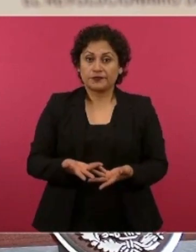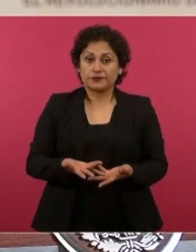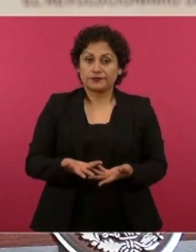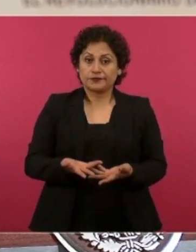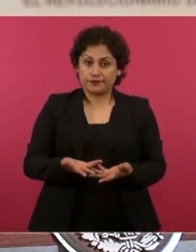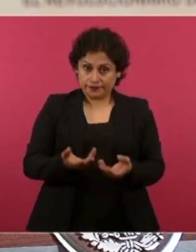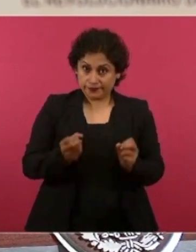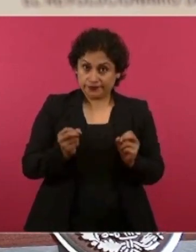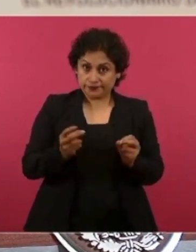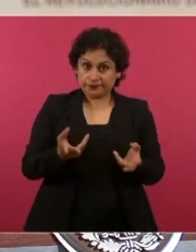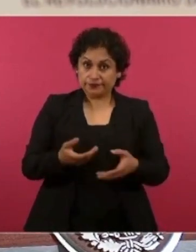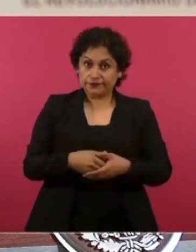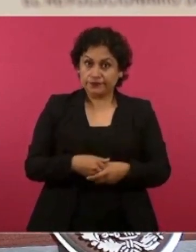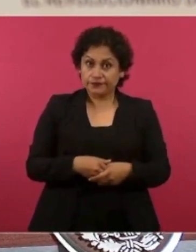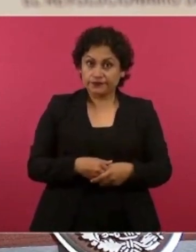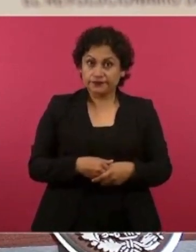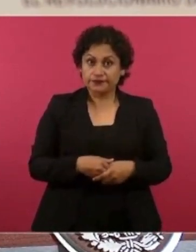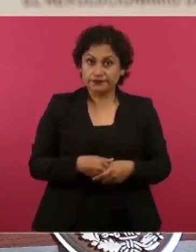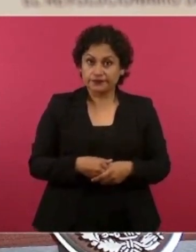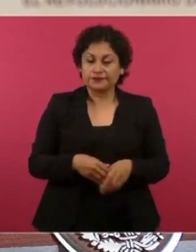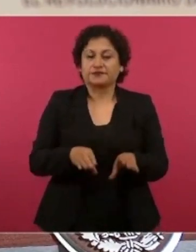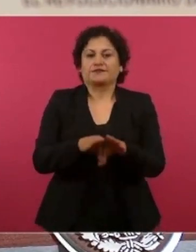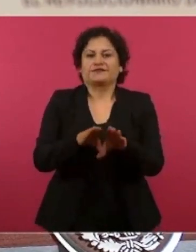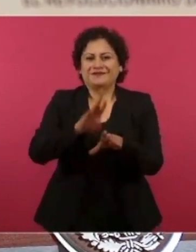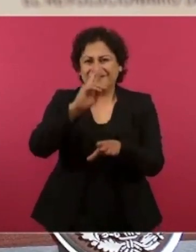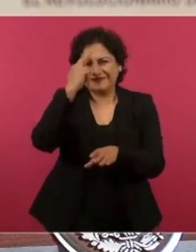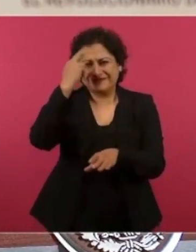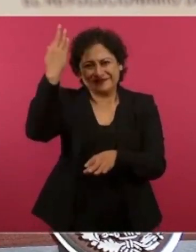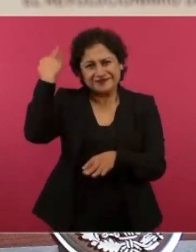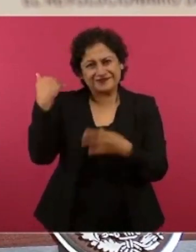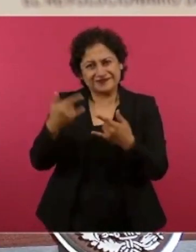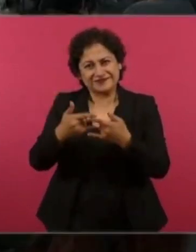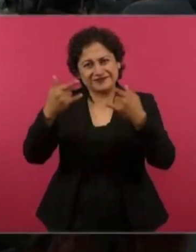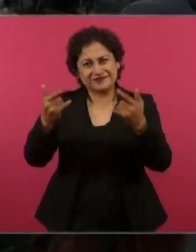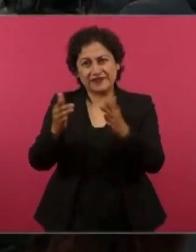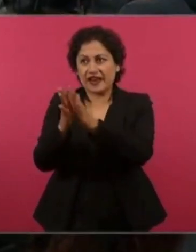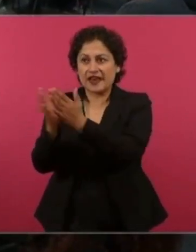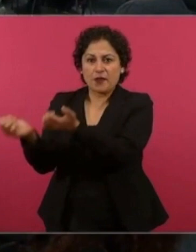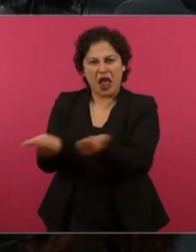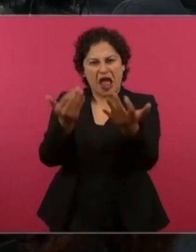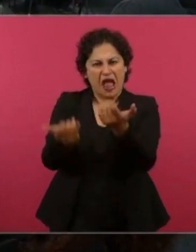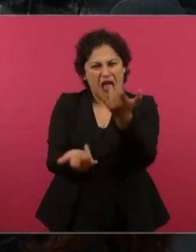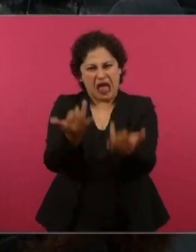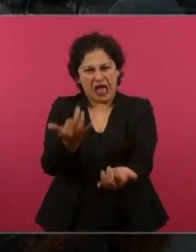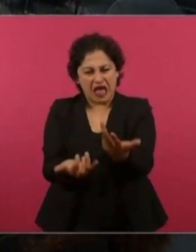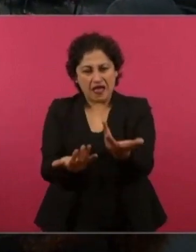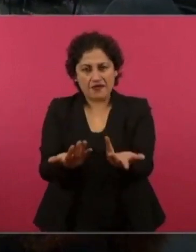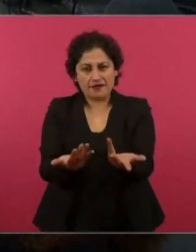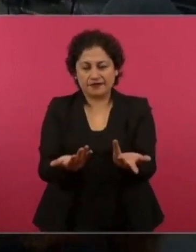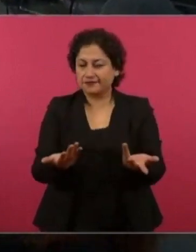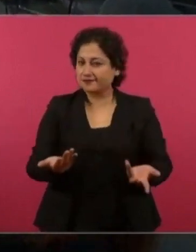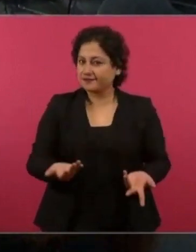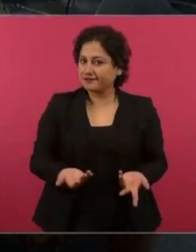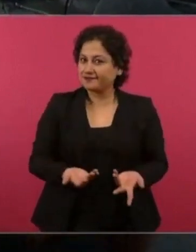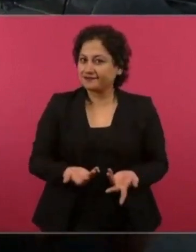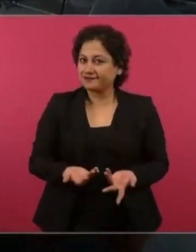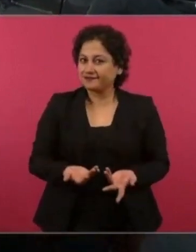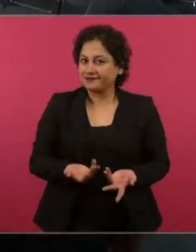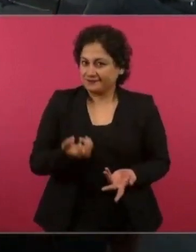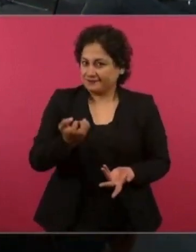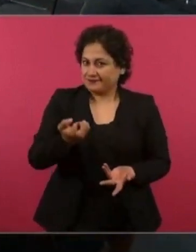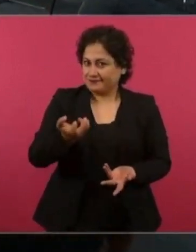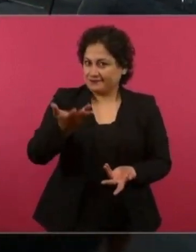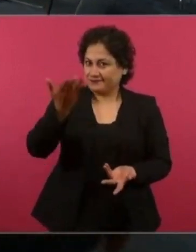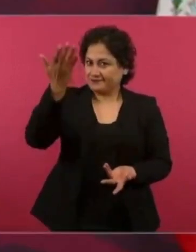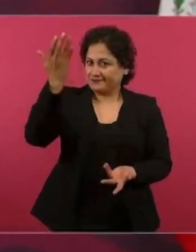No vamos a regresar a la quema de los libros, a esa época, a